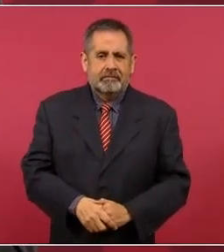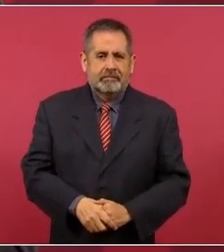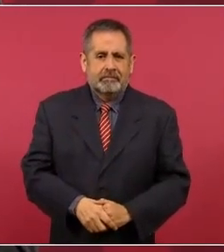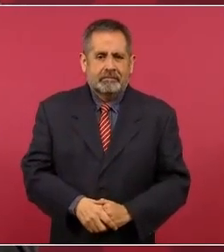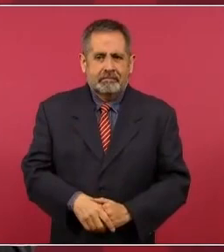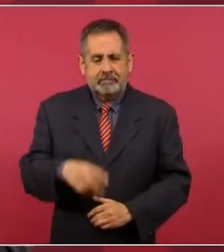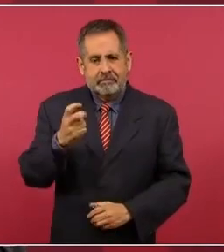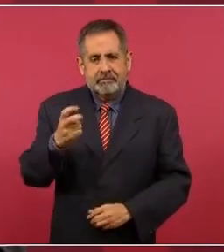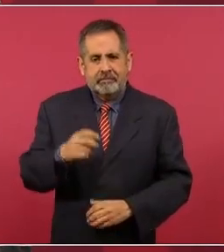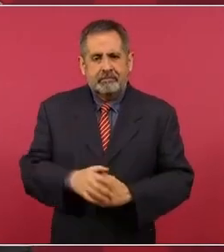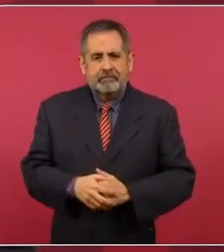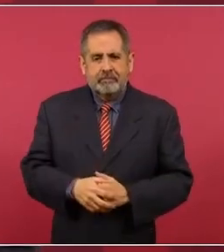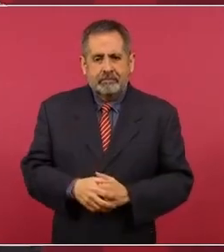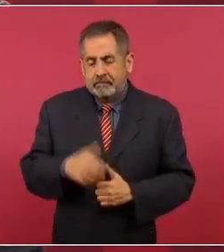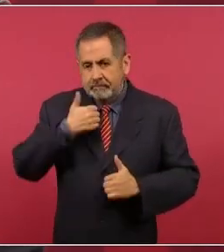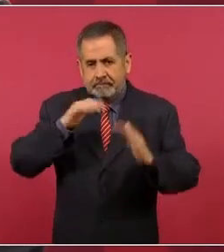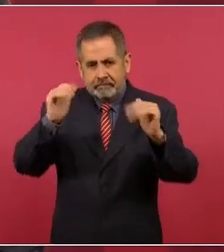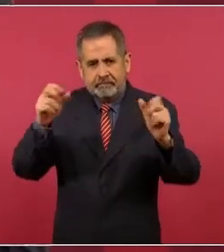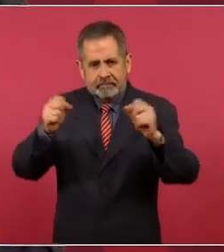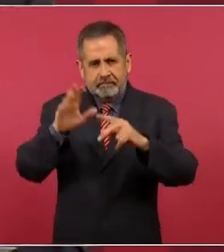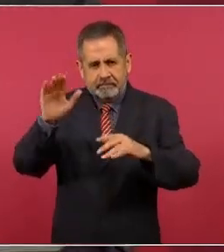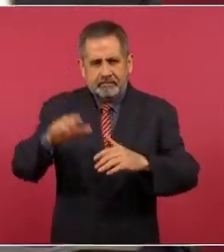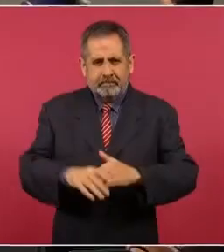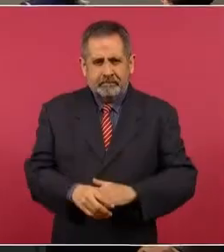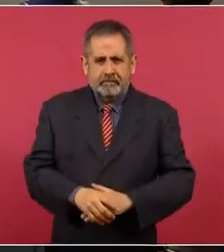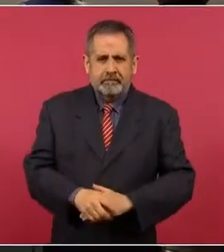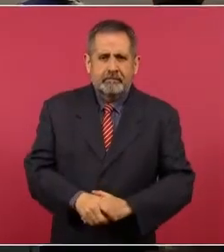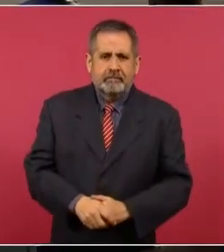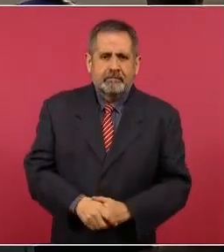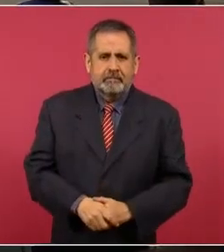Entonces, eso es, ahora sí me voy. presidente?